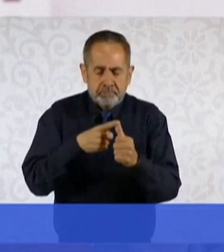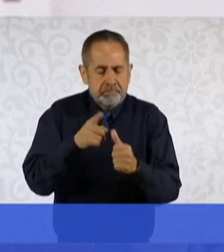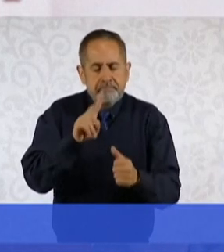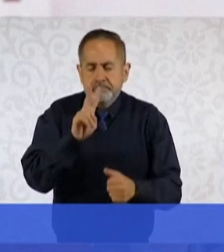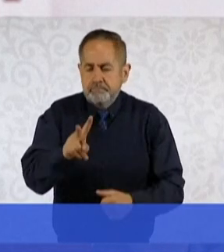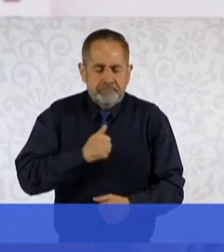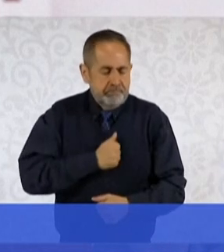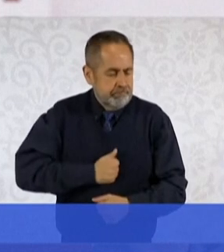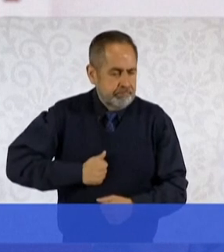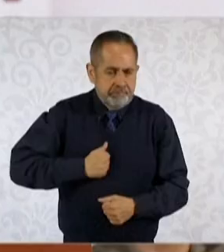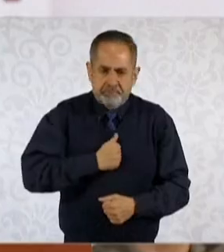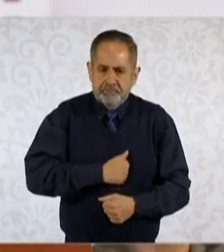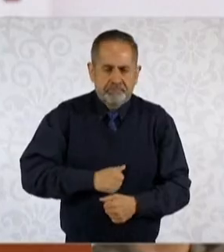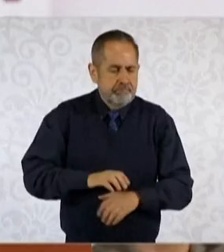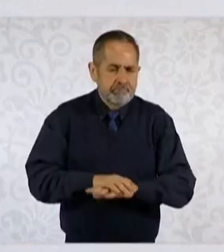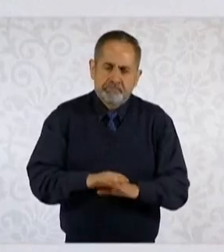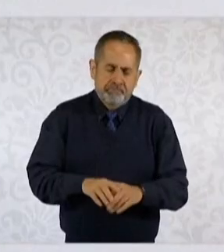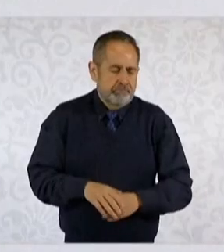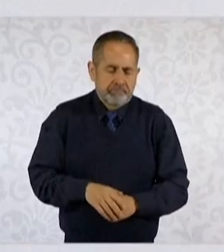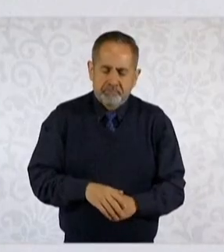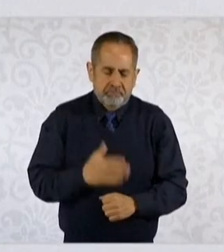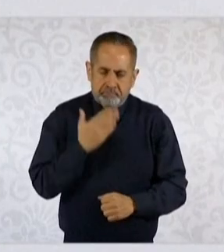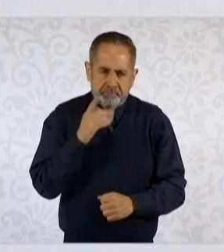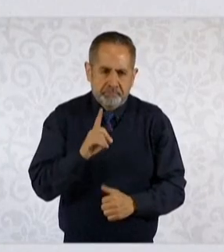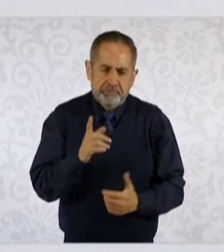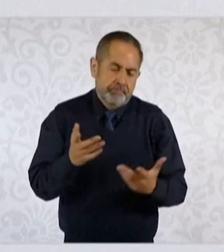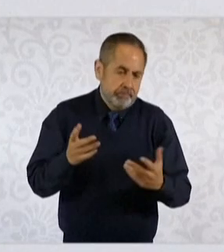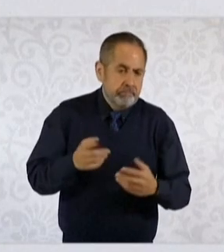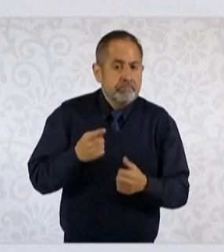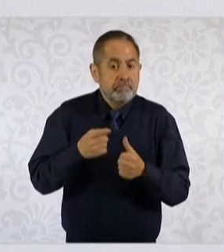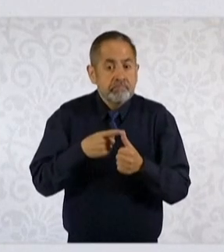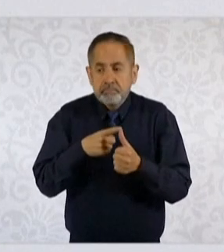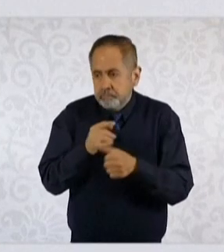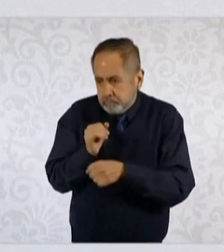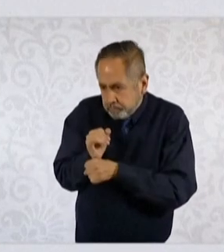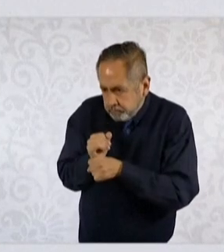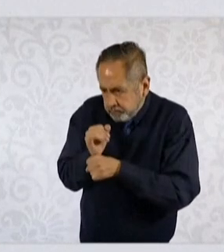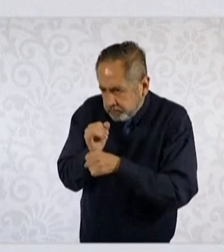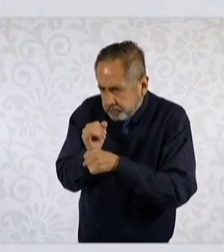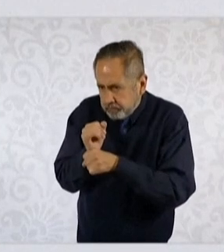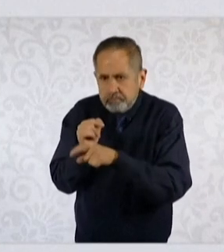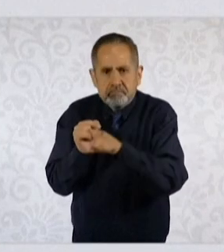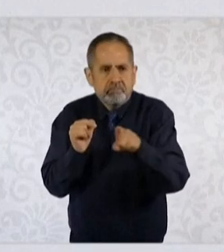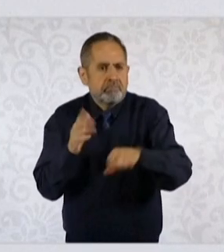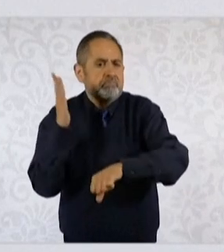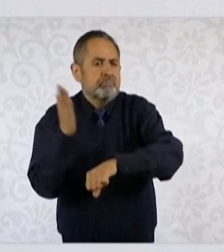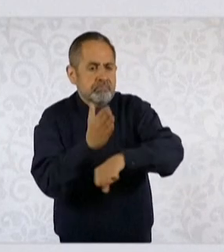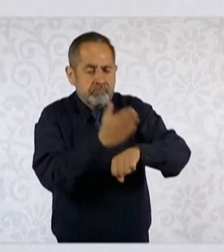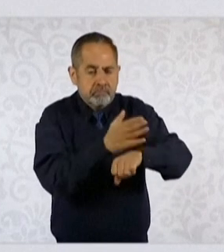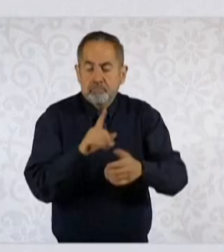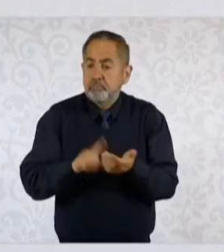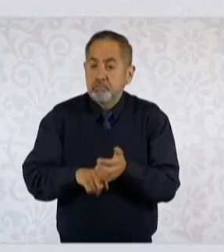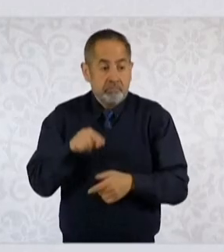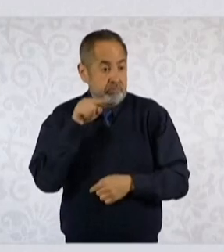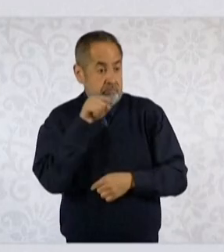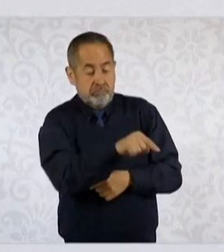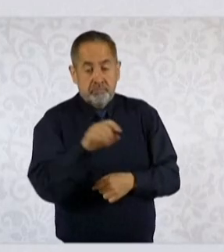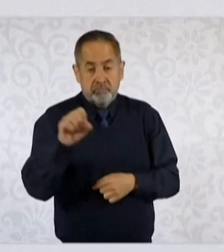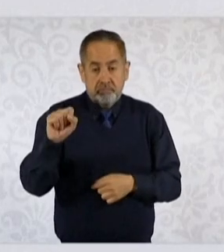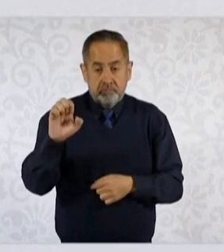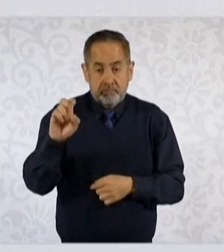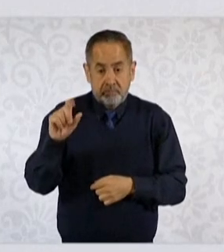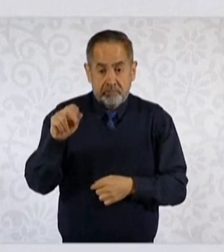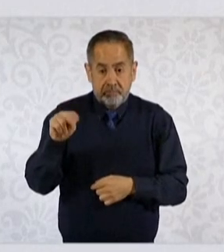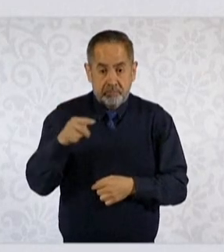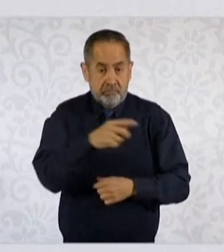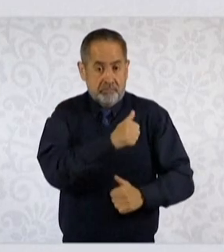investigado y sancionado. Los elementos de la Secretaría de la Defensa Nacional que